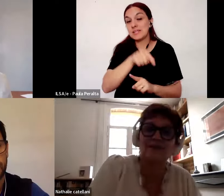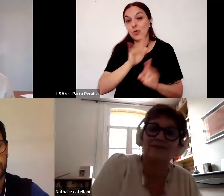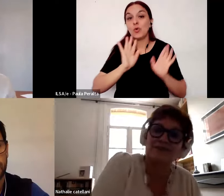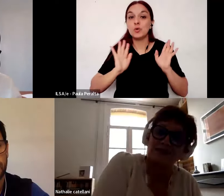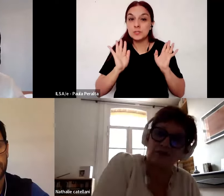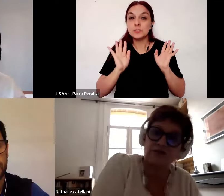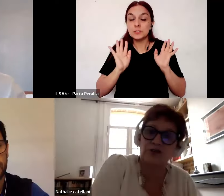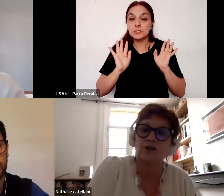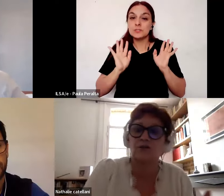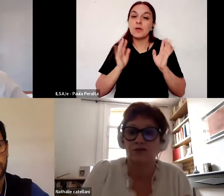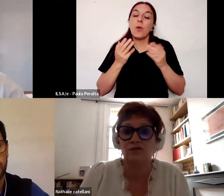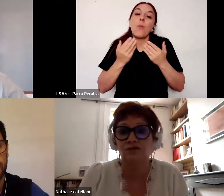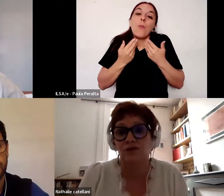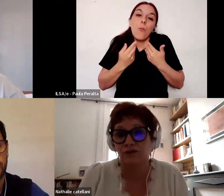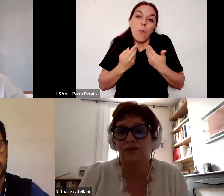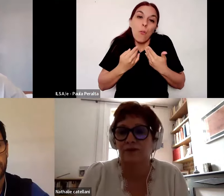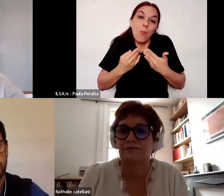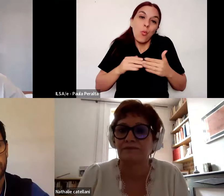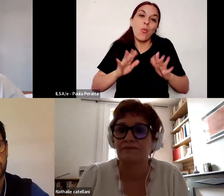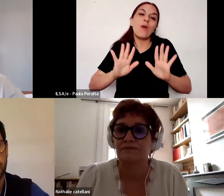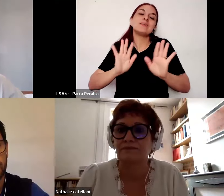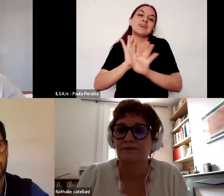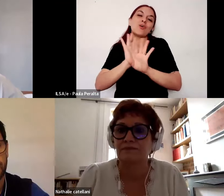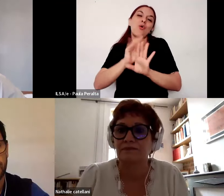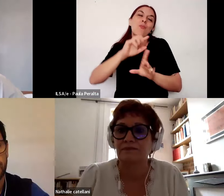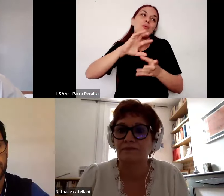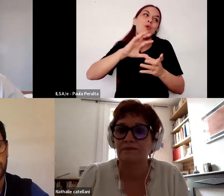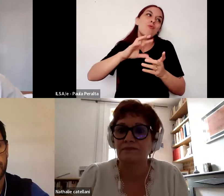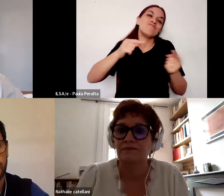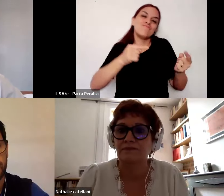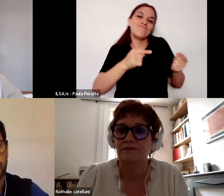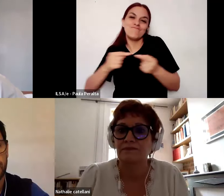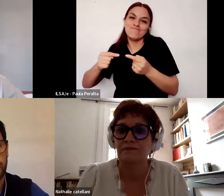puede hacer que se vaya en un sentido o en otro sentido